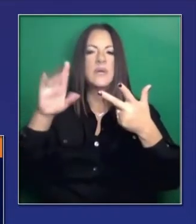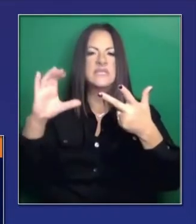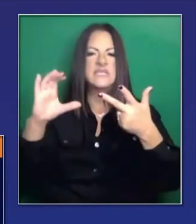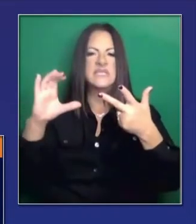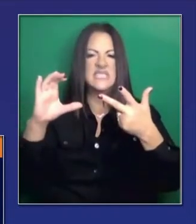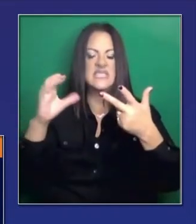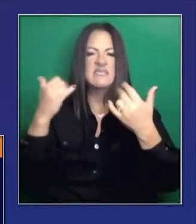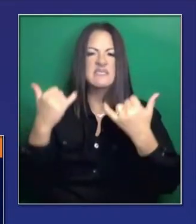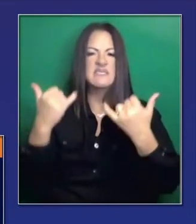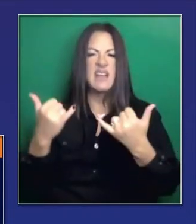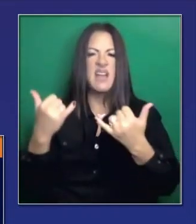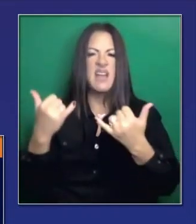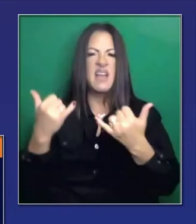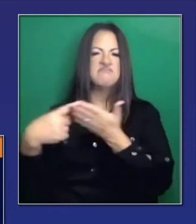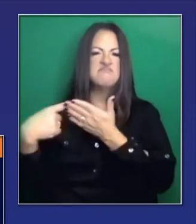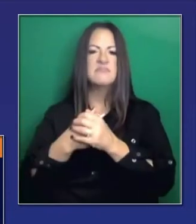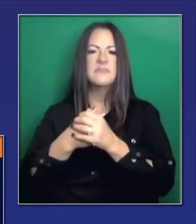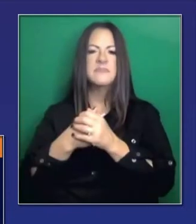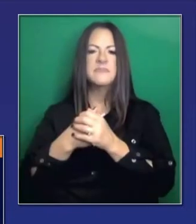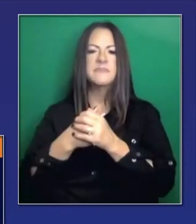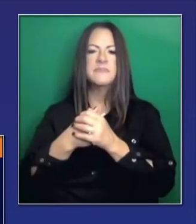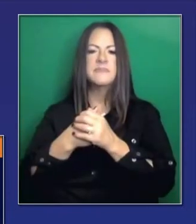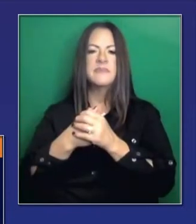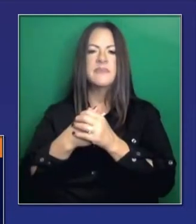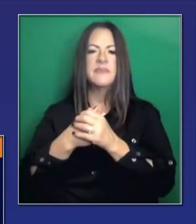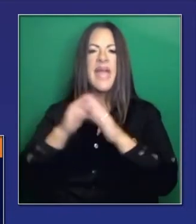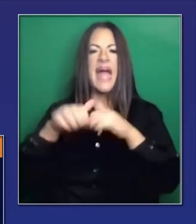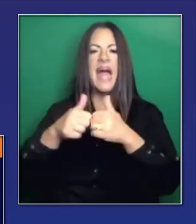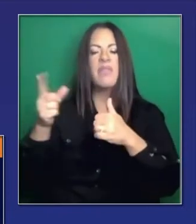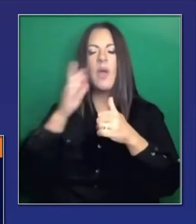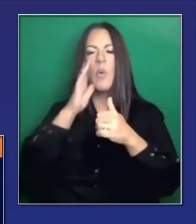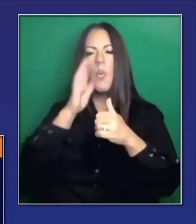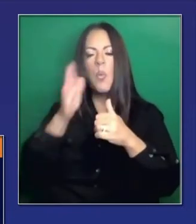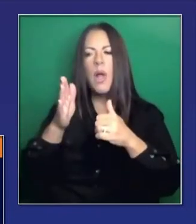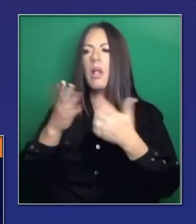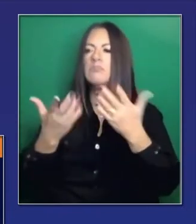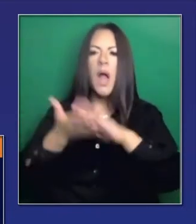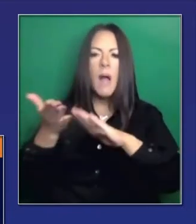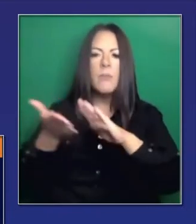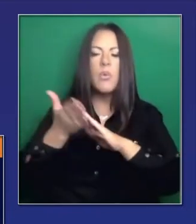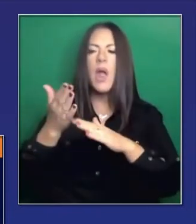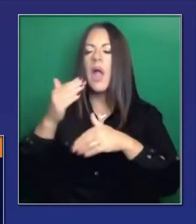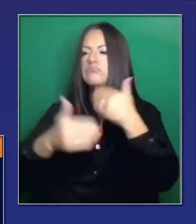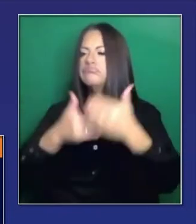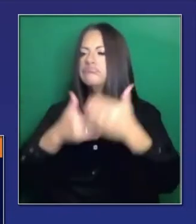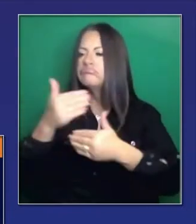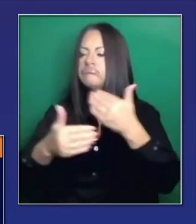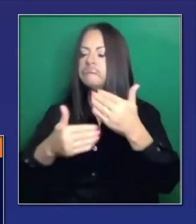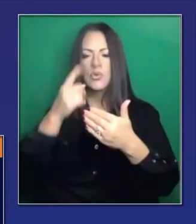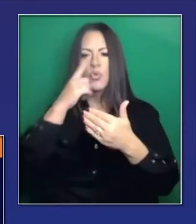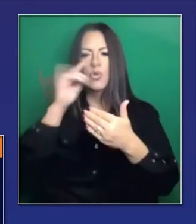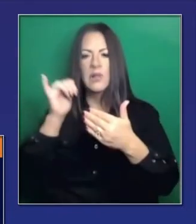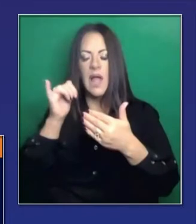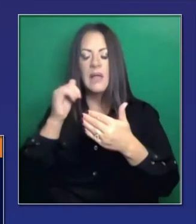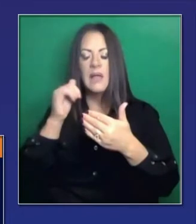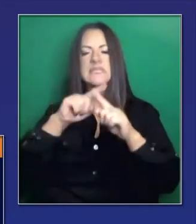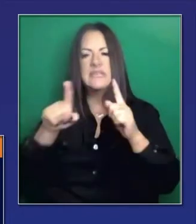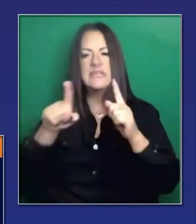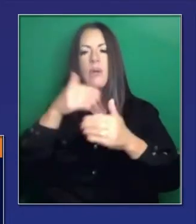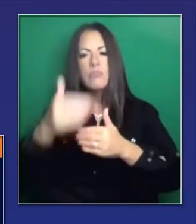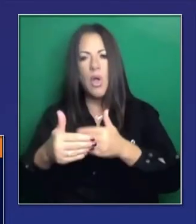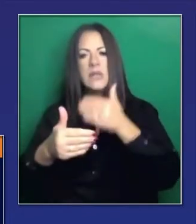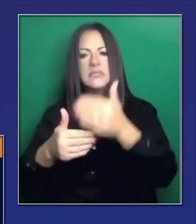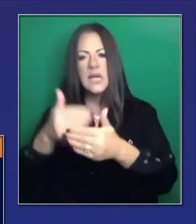Se hará en la fase 1C. Y se hablará de cómo mejorar los procesos de administrar.